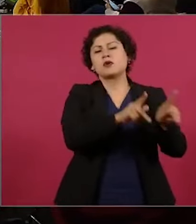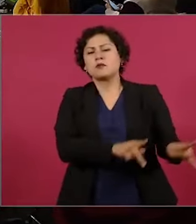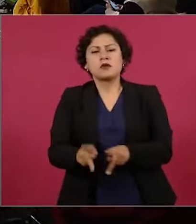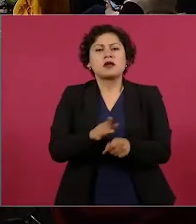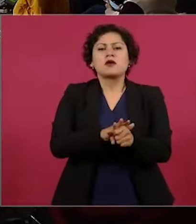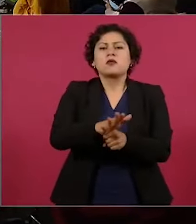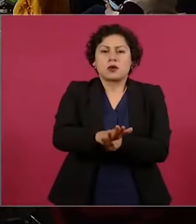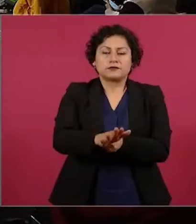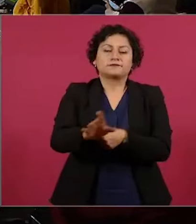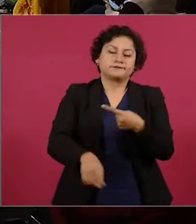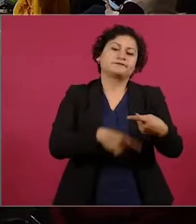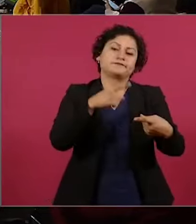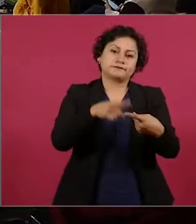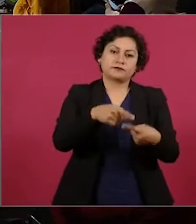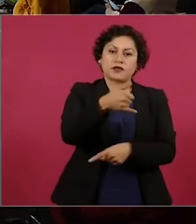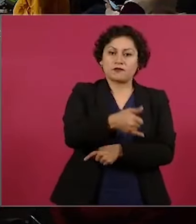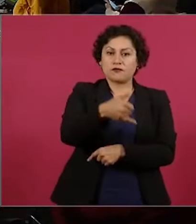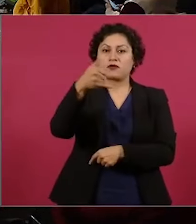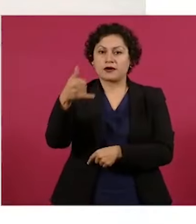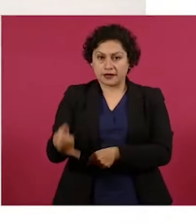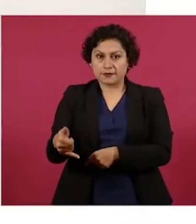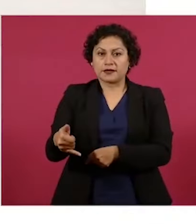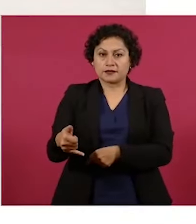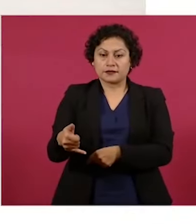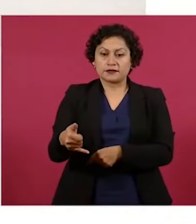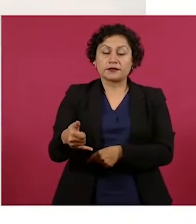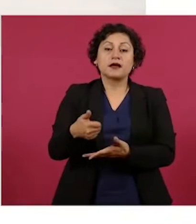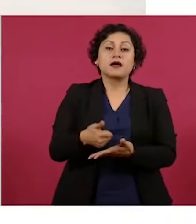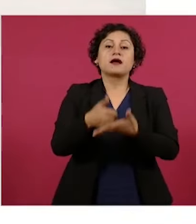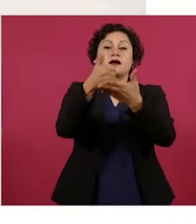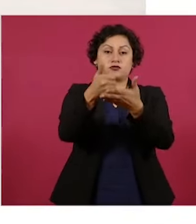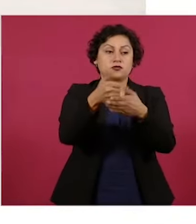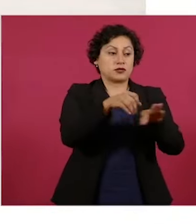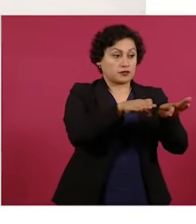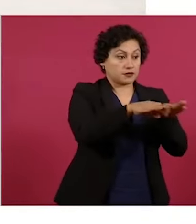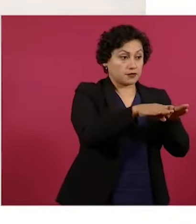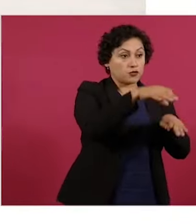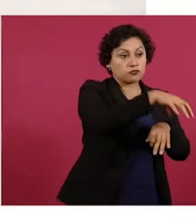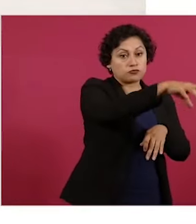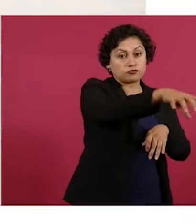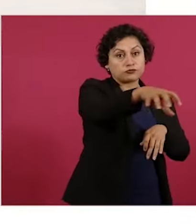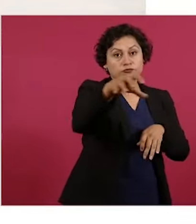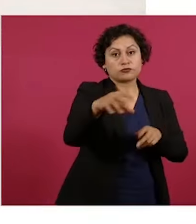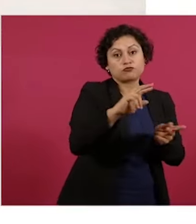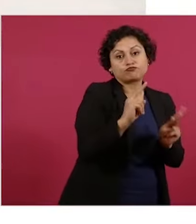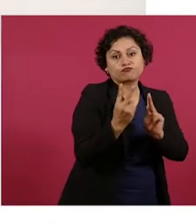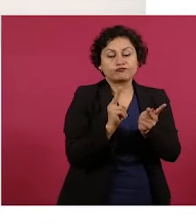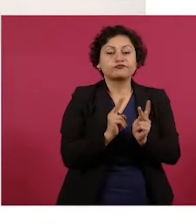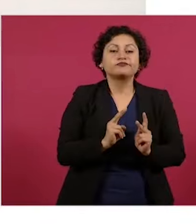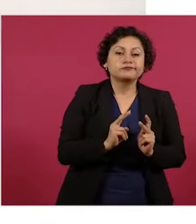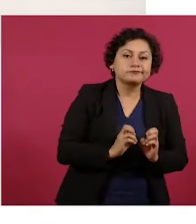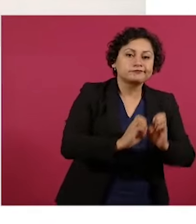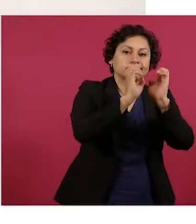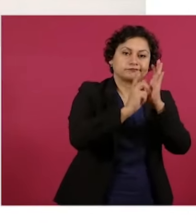es que el Infonavit pueda construir vivienda, construirla cerca de los centros de trabajo y a menores costos. Como refería el